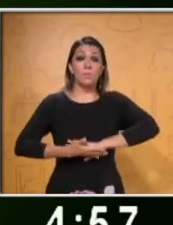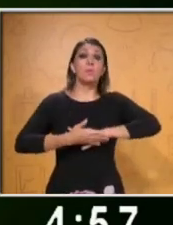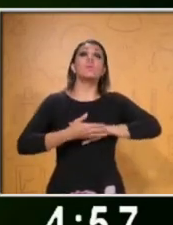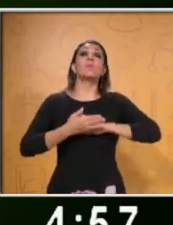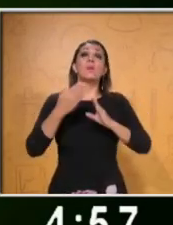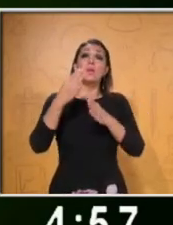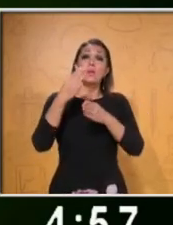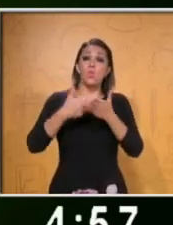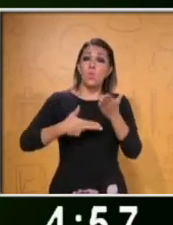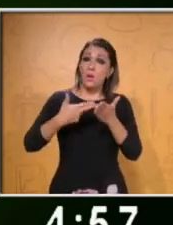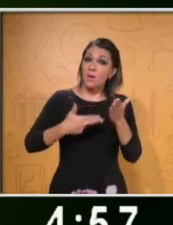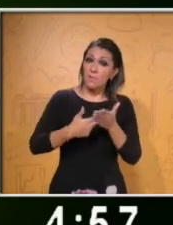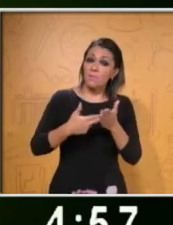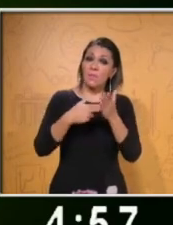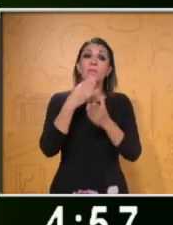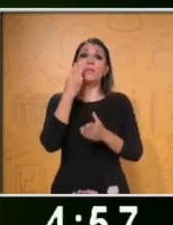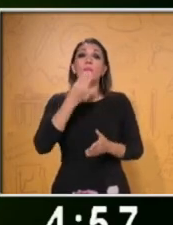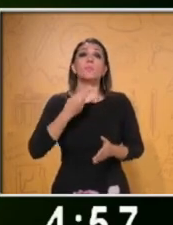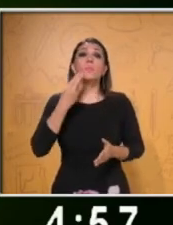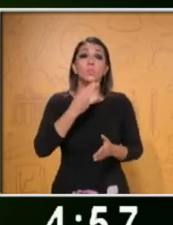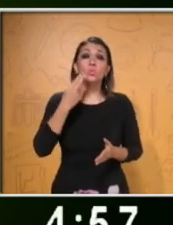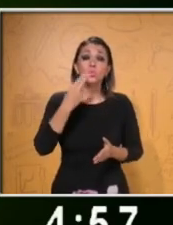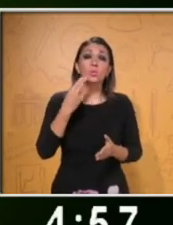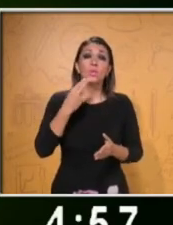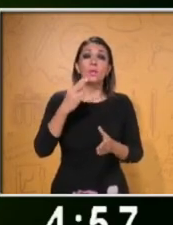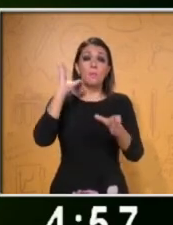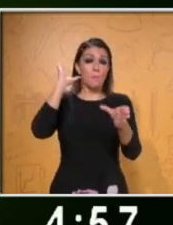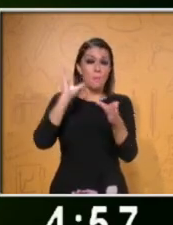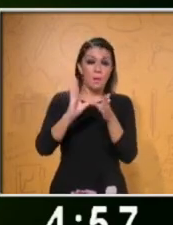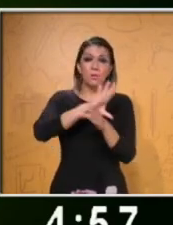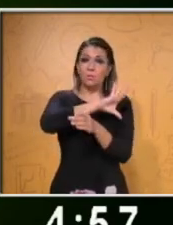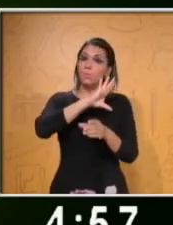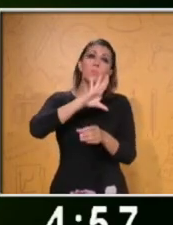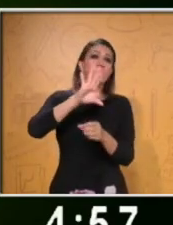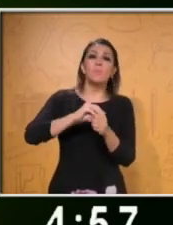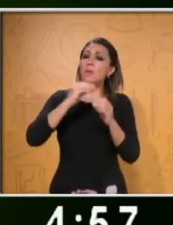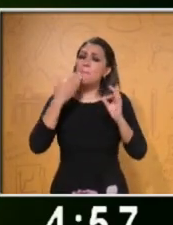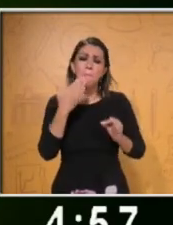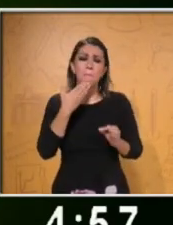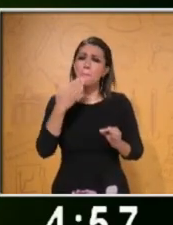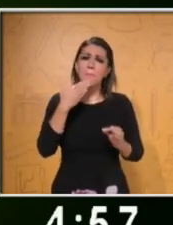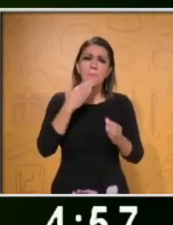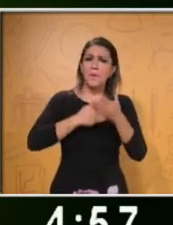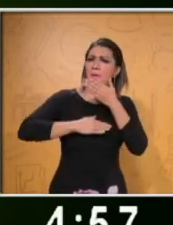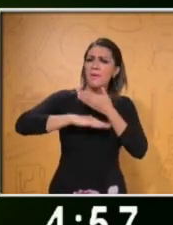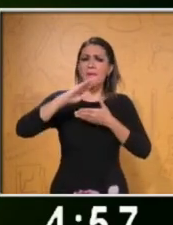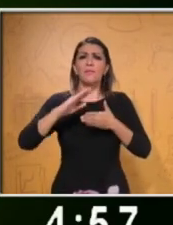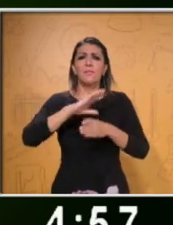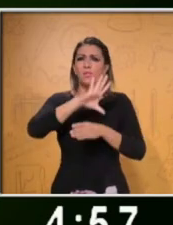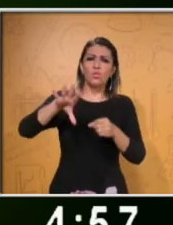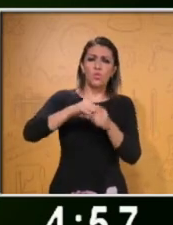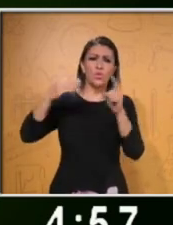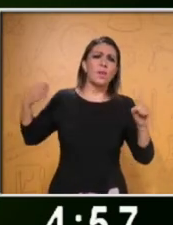complementario y valioso que nos ayude a cumplir con éxito los objetivos de nuestra exposición.